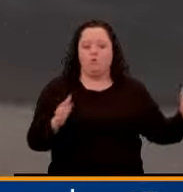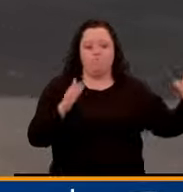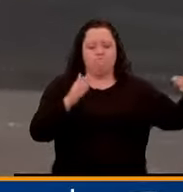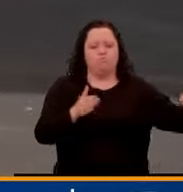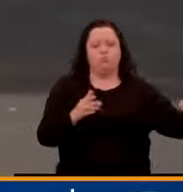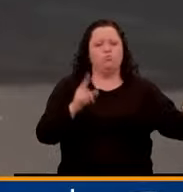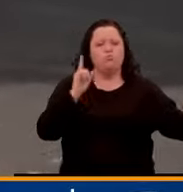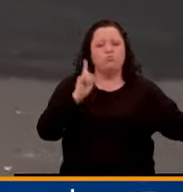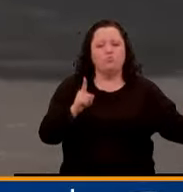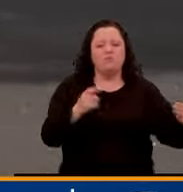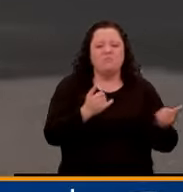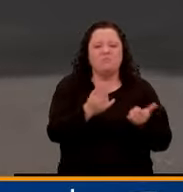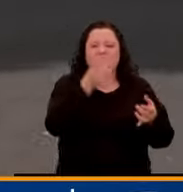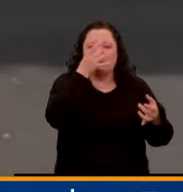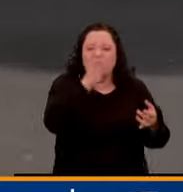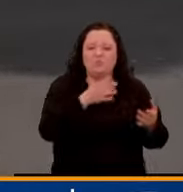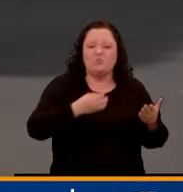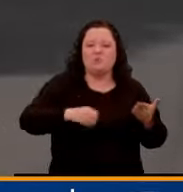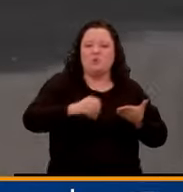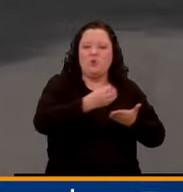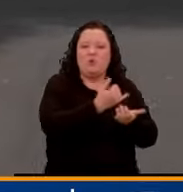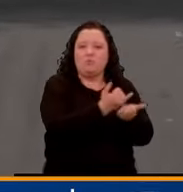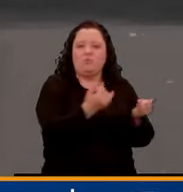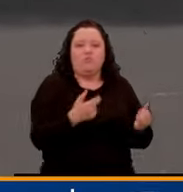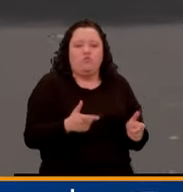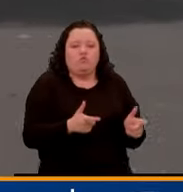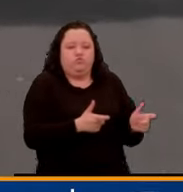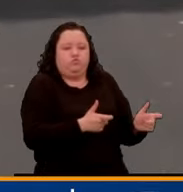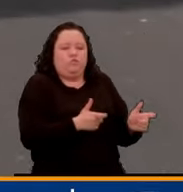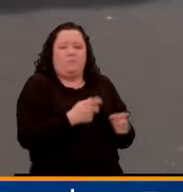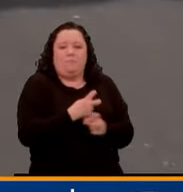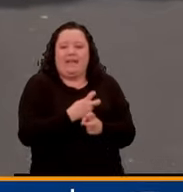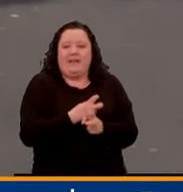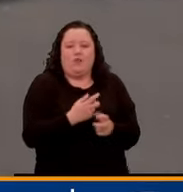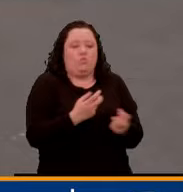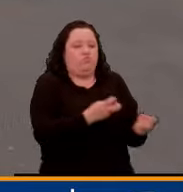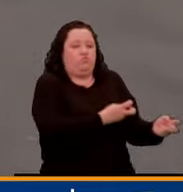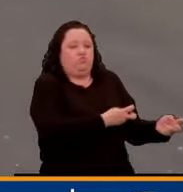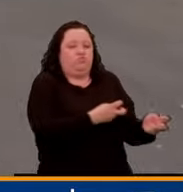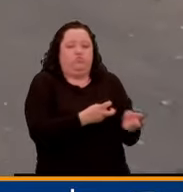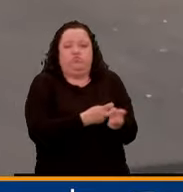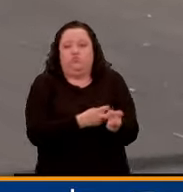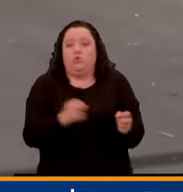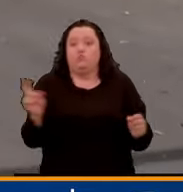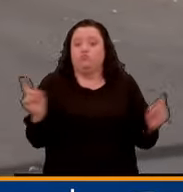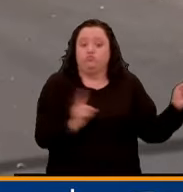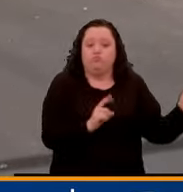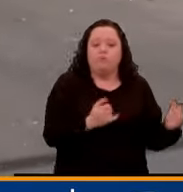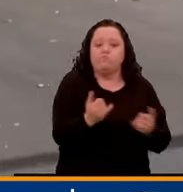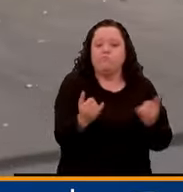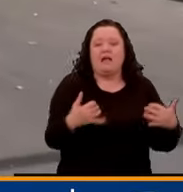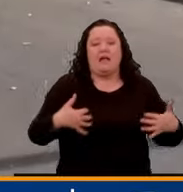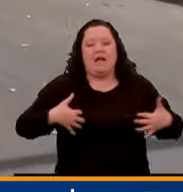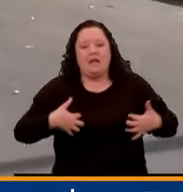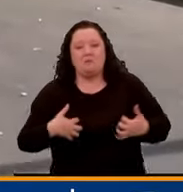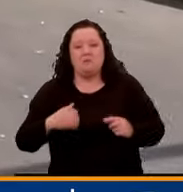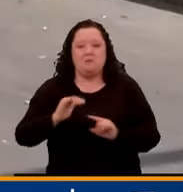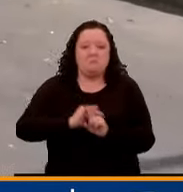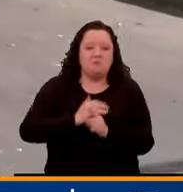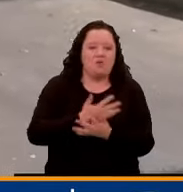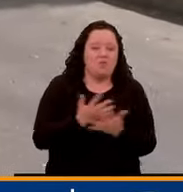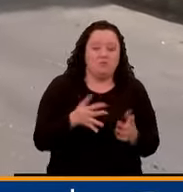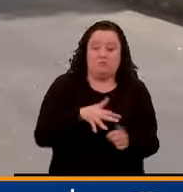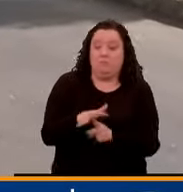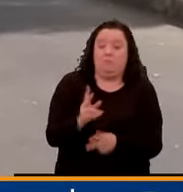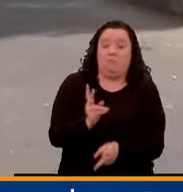biológicos y también se inician fumigaciones que ponen en riesgo la vida de muchas mascotas que podrían traer aquí. Igualmente,